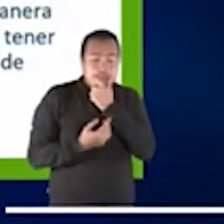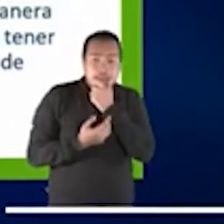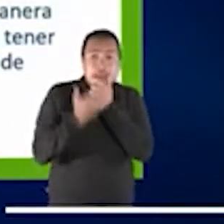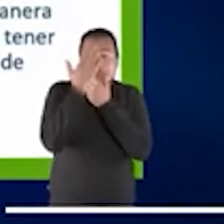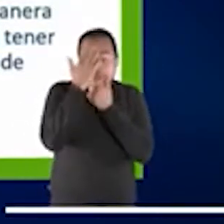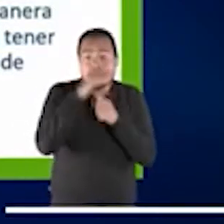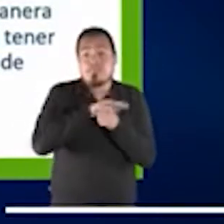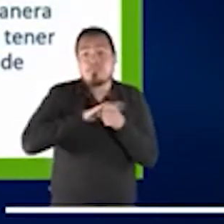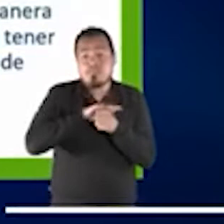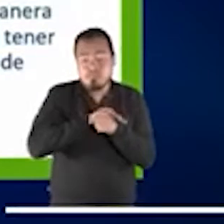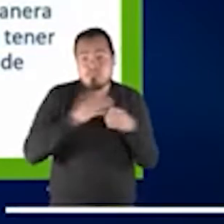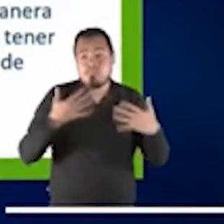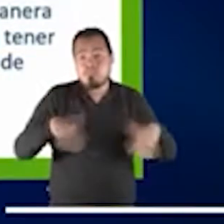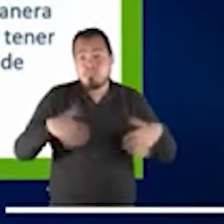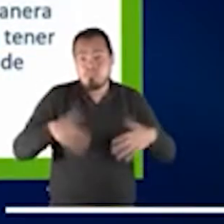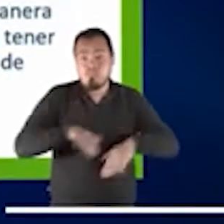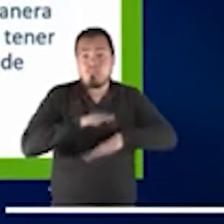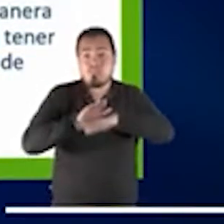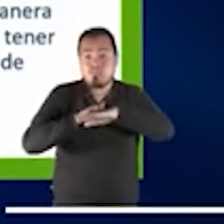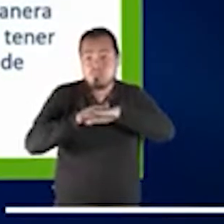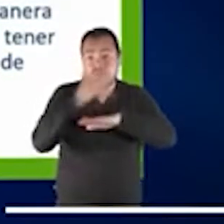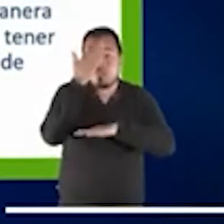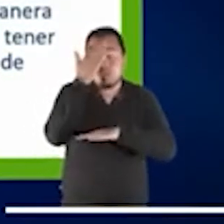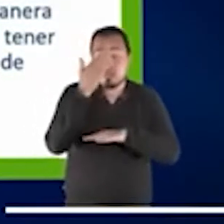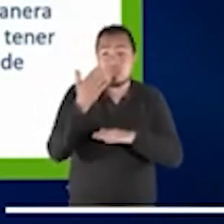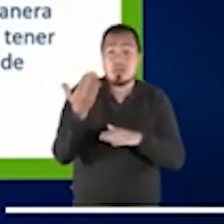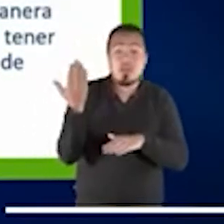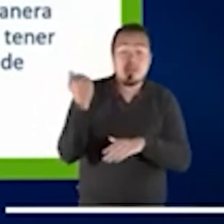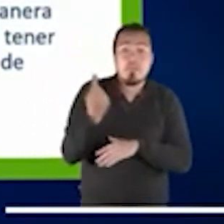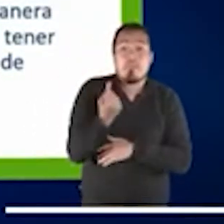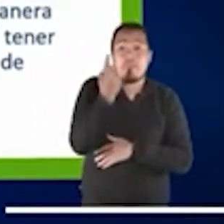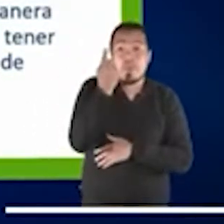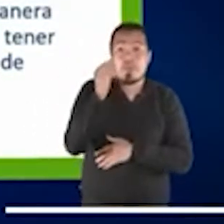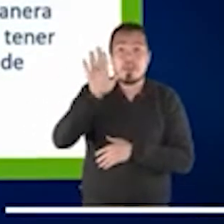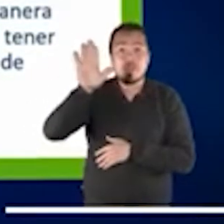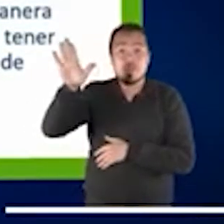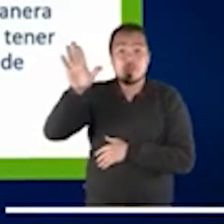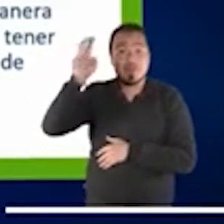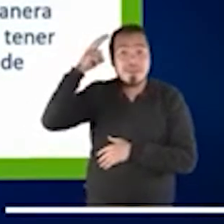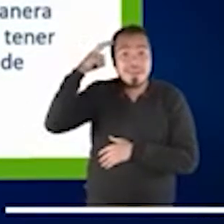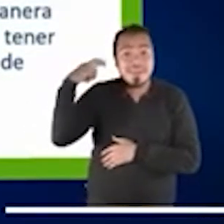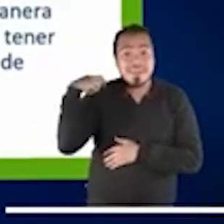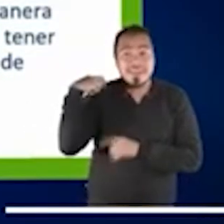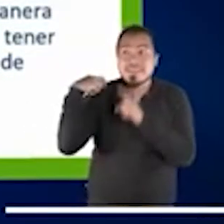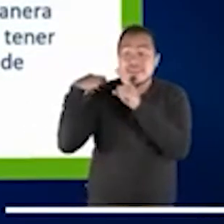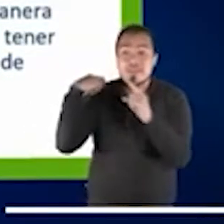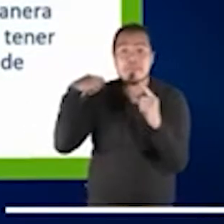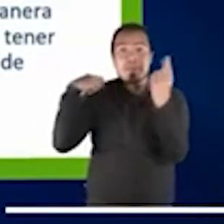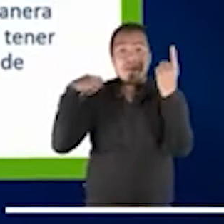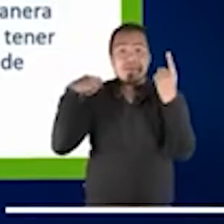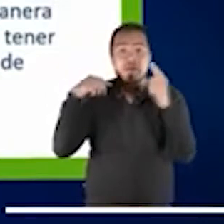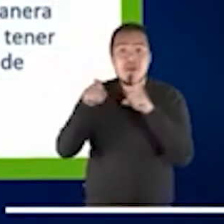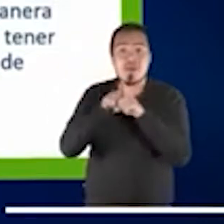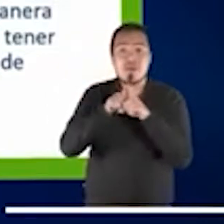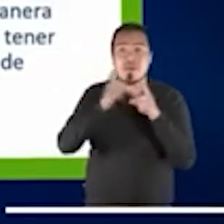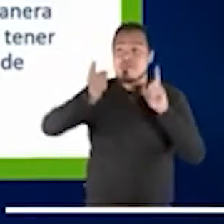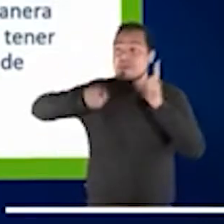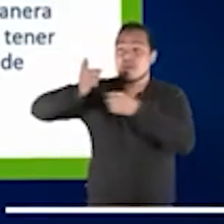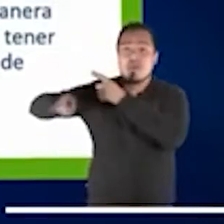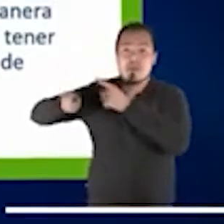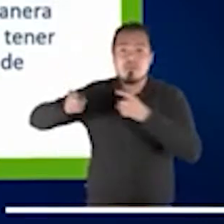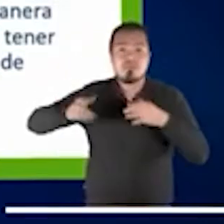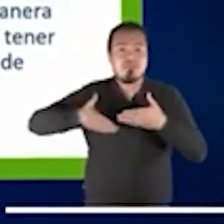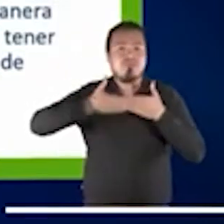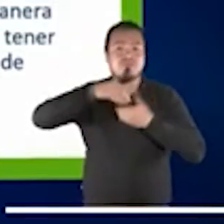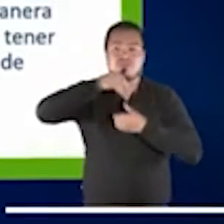situación. En el primer confinamiento en Inglaterra, por ejemplo, las compañías encargadas de traer comida dentro de